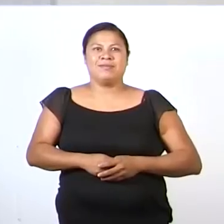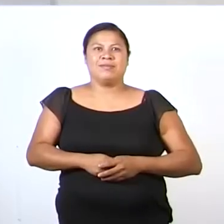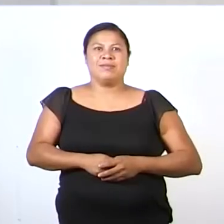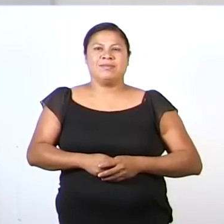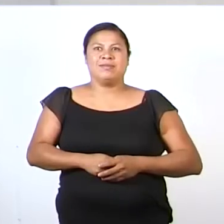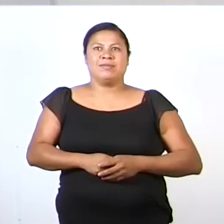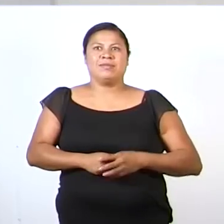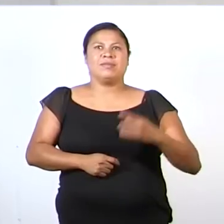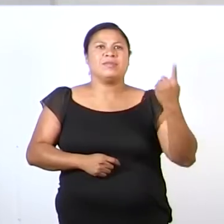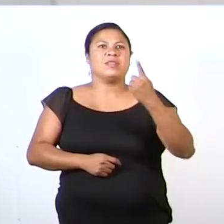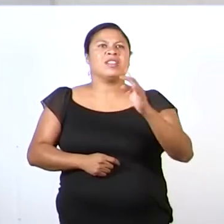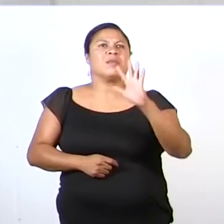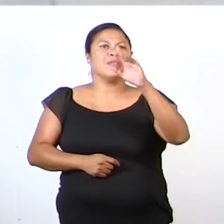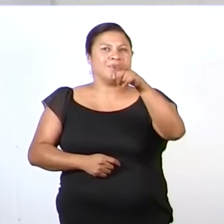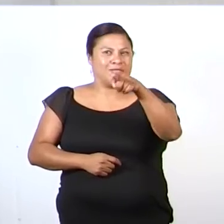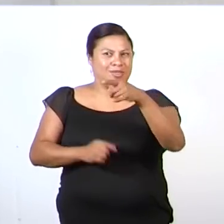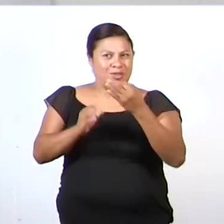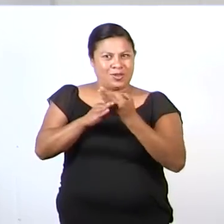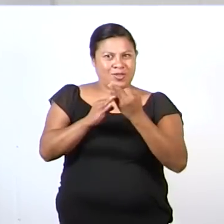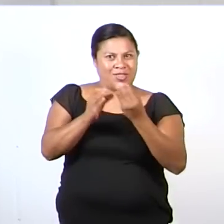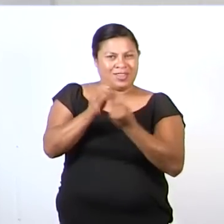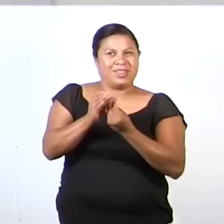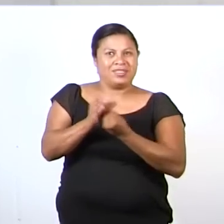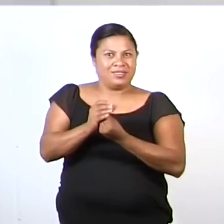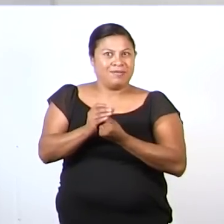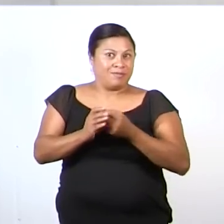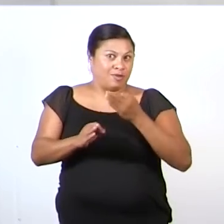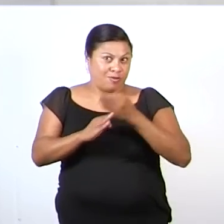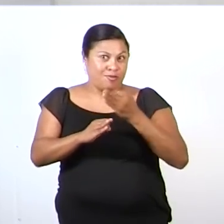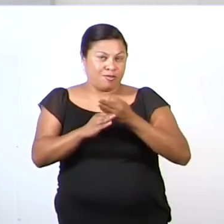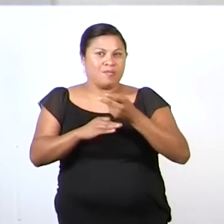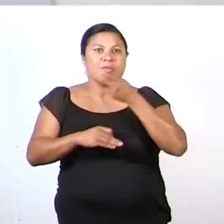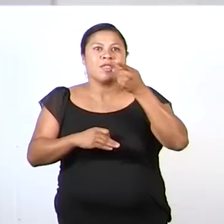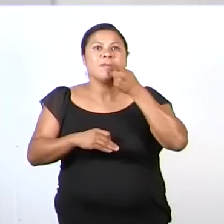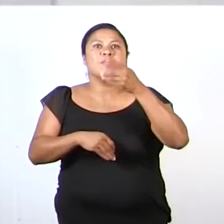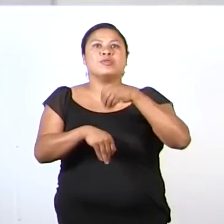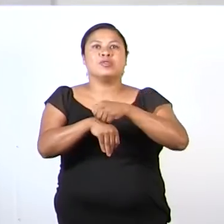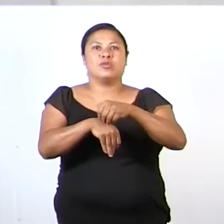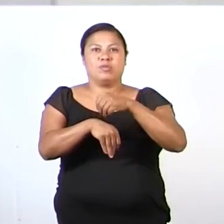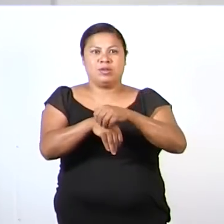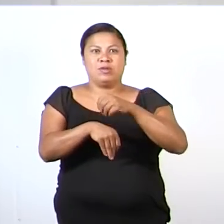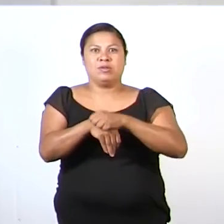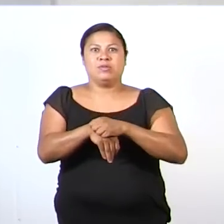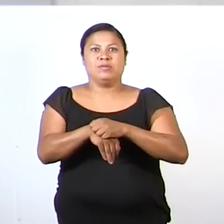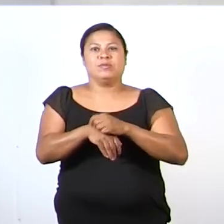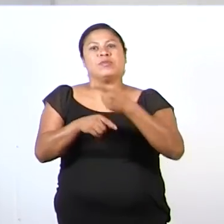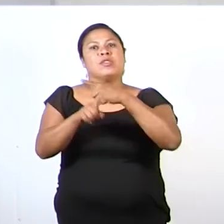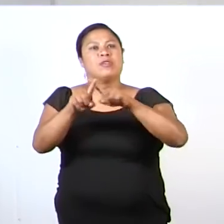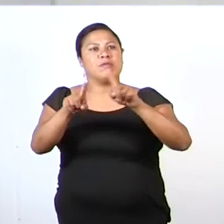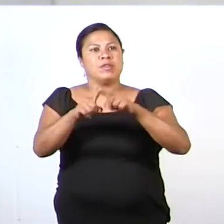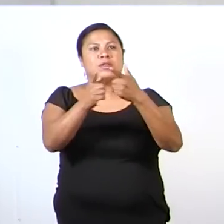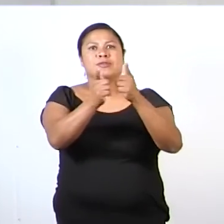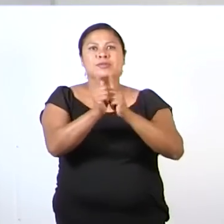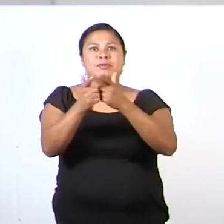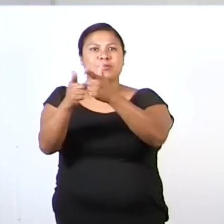¿Qué te pareció la clase? hablamos de números, de colecciones,